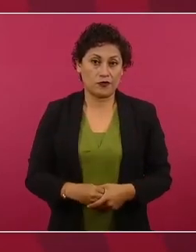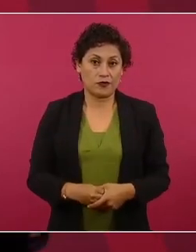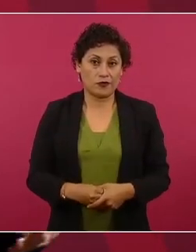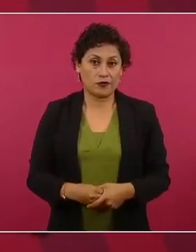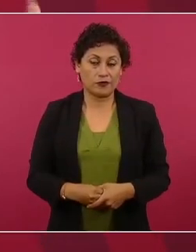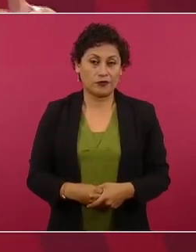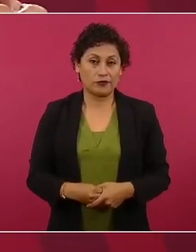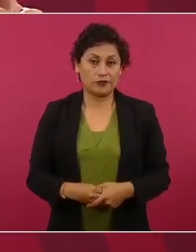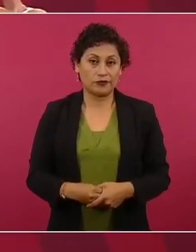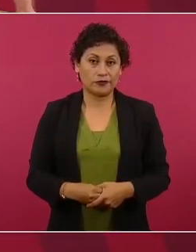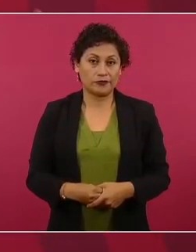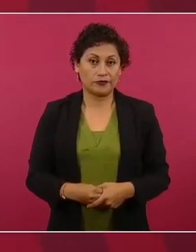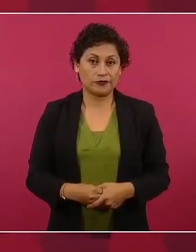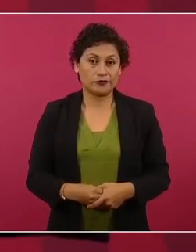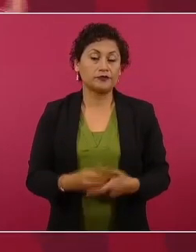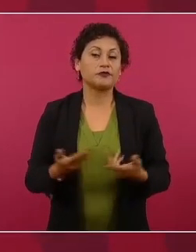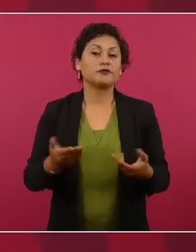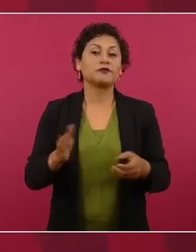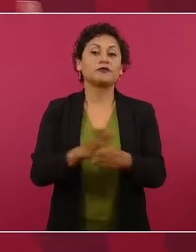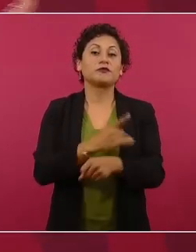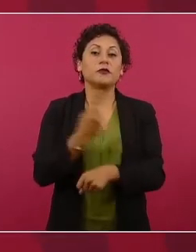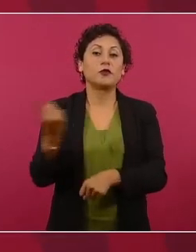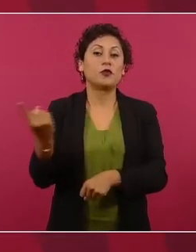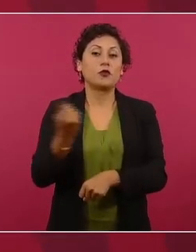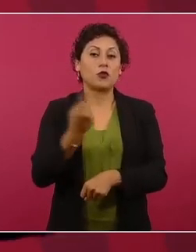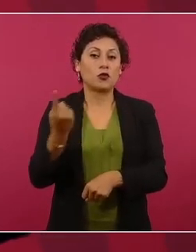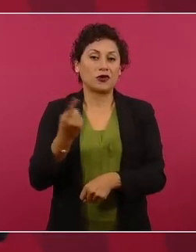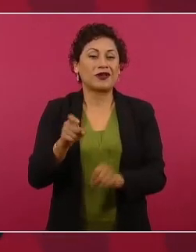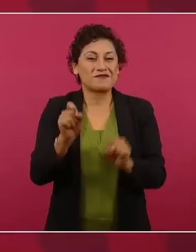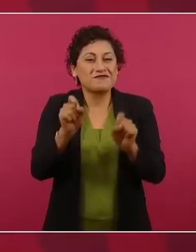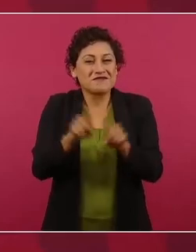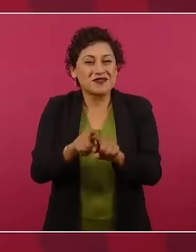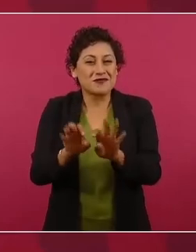porque es plata o plomo.